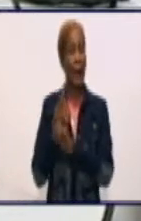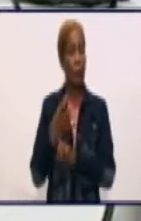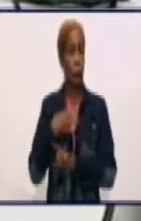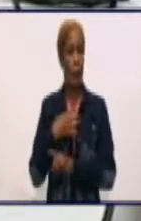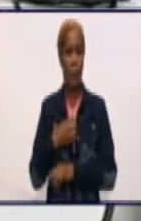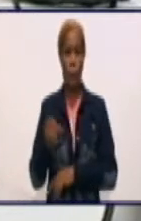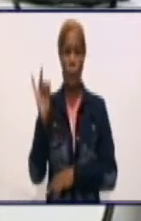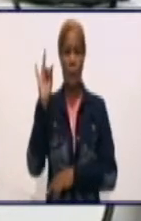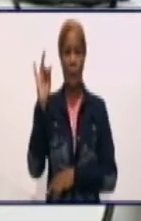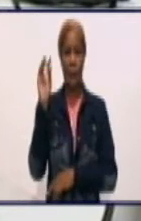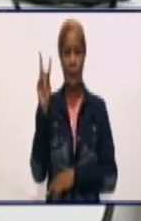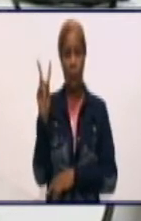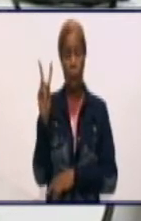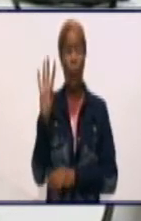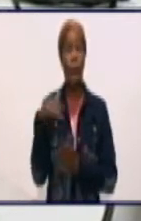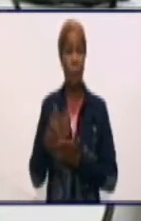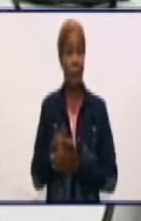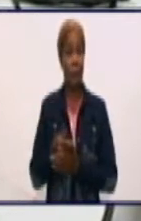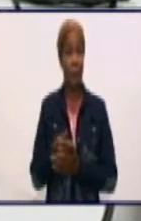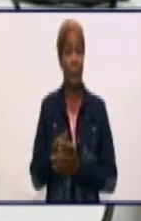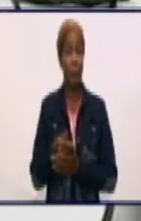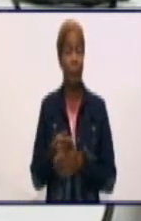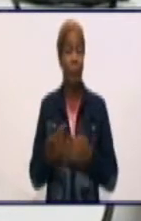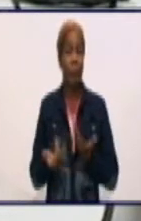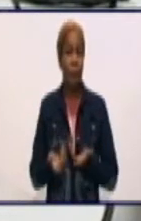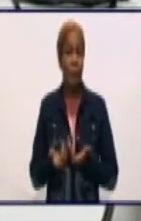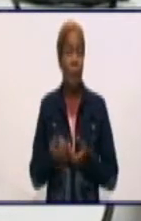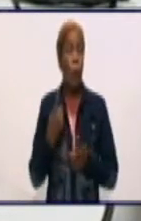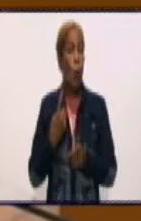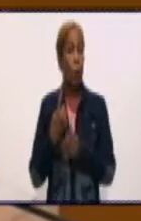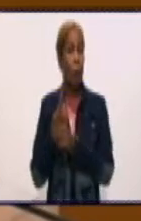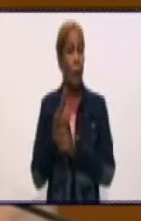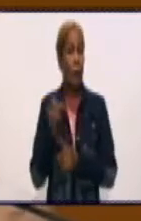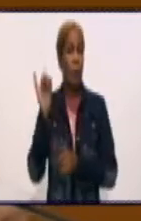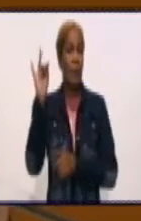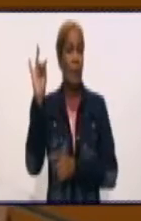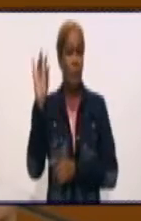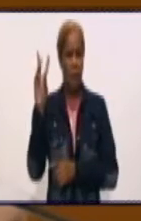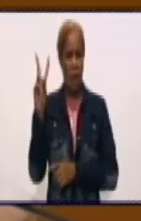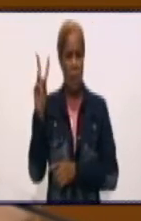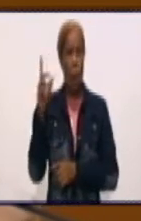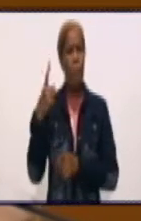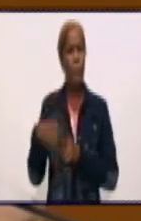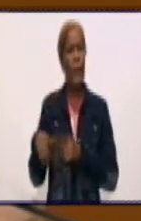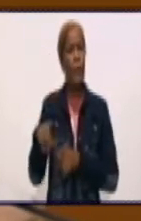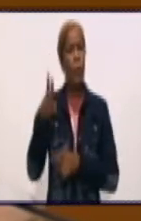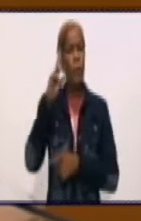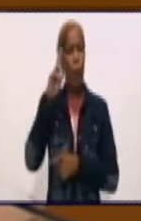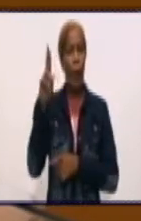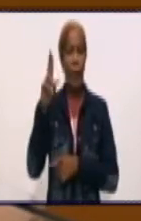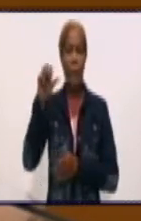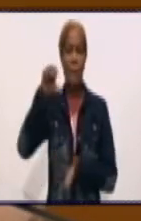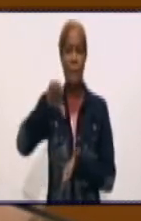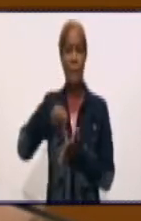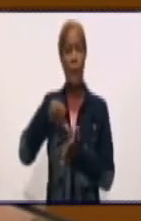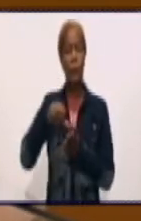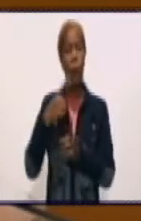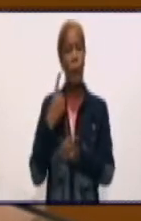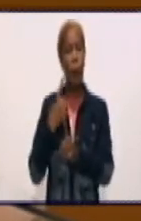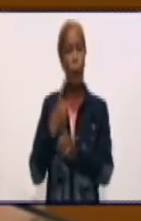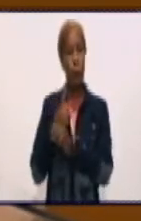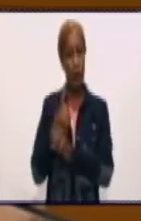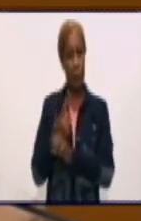atención una cifra bastante baja. Sí, porque en los centros de contactos, recordar que el contacto se está vigilando en el hogar, que ya no se está